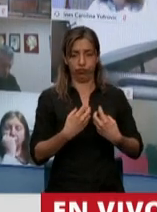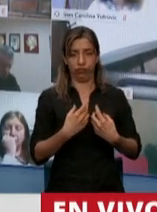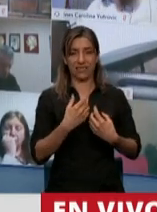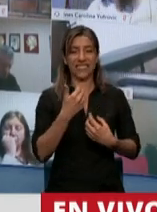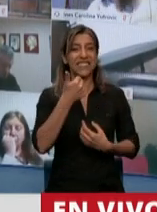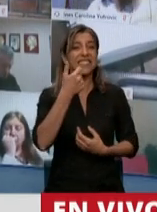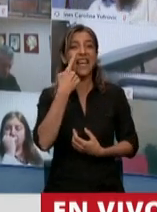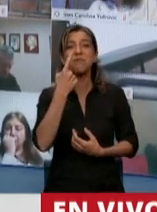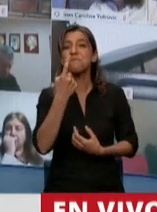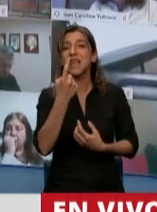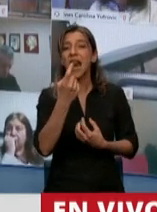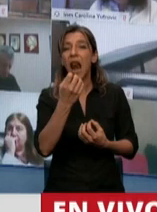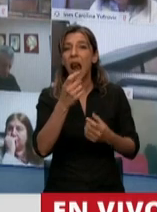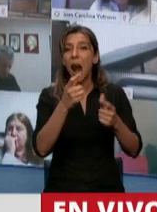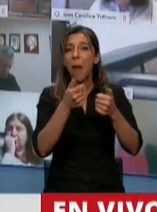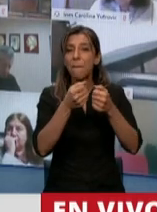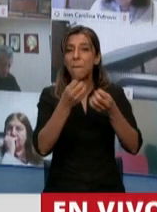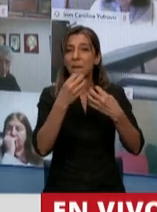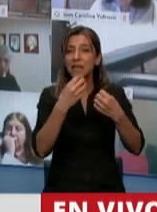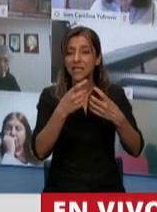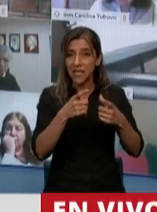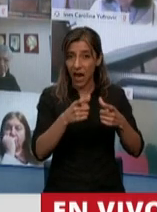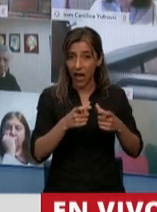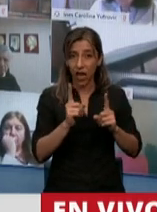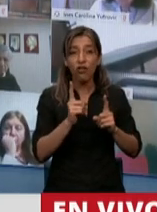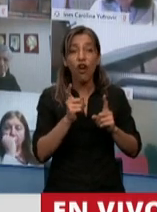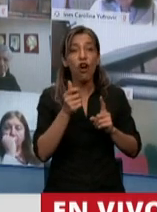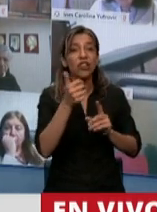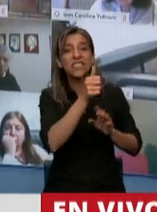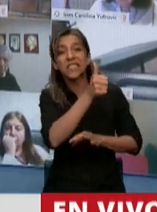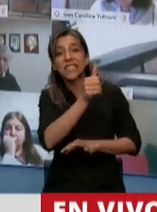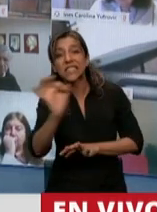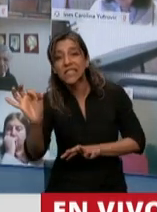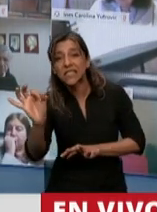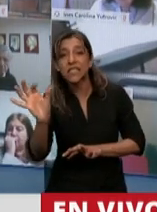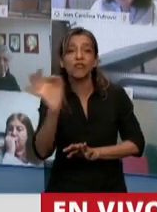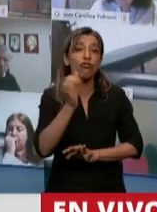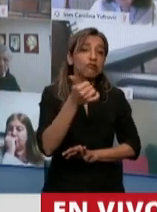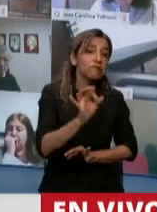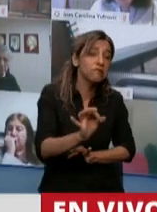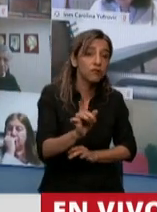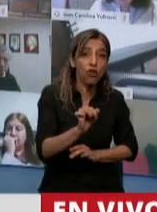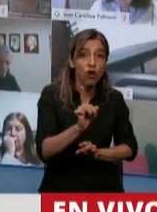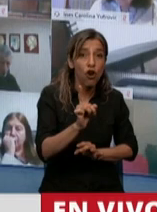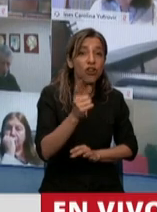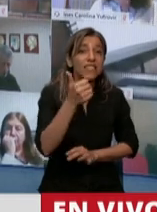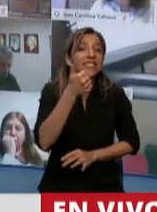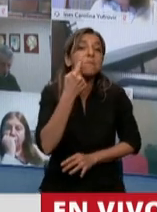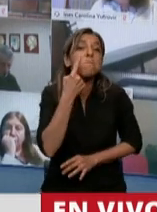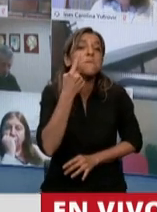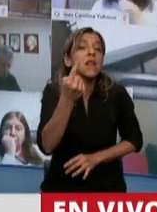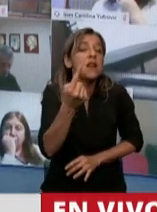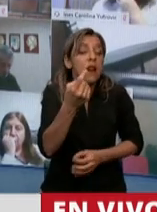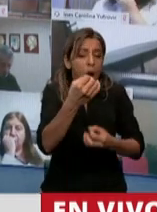nuestros teléfonos. No 60 ni 600, Presidenta. 6.000 mensajes. Con todo tipo